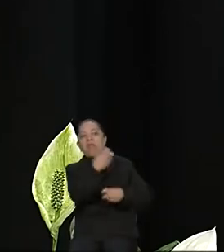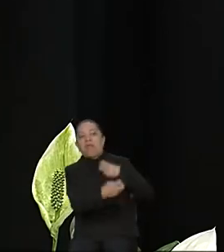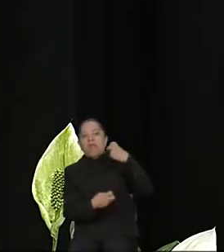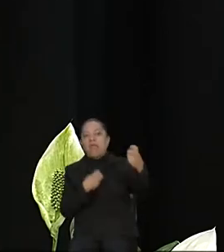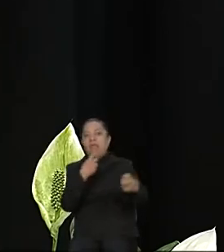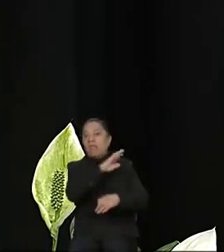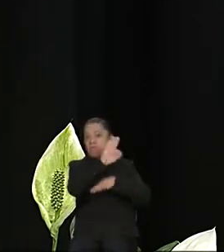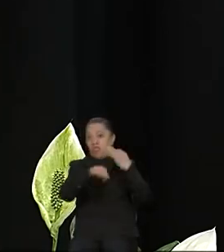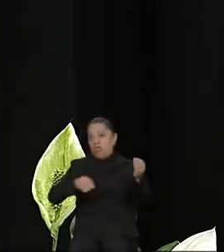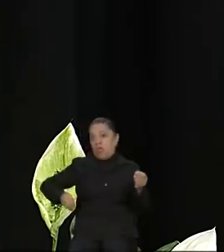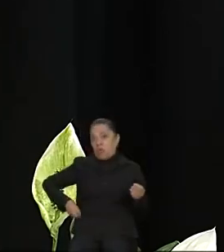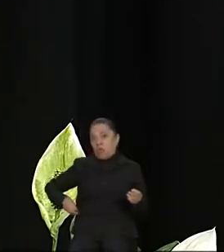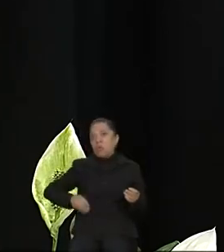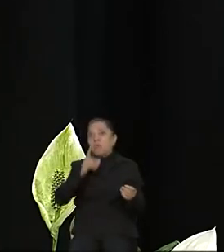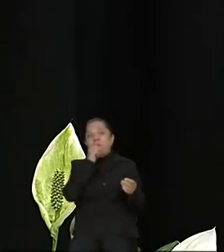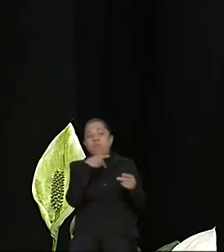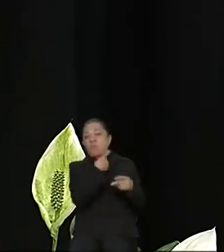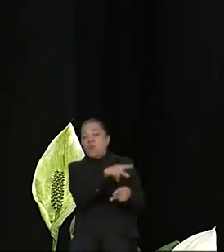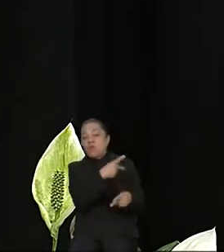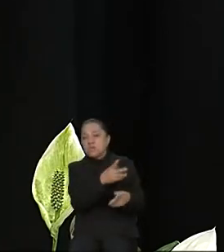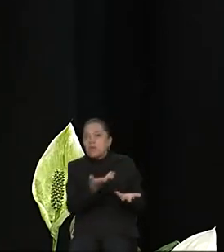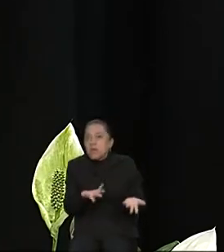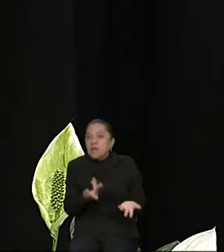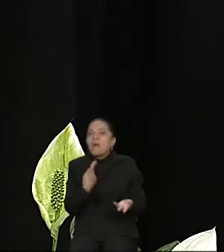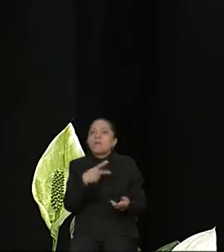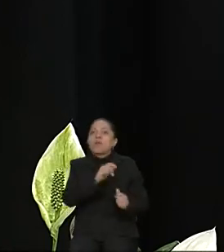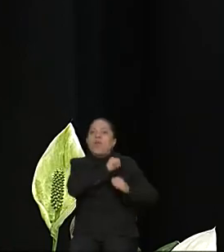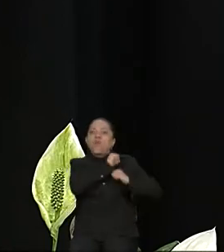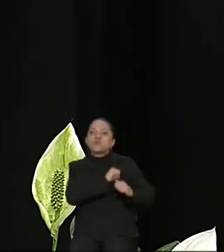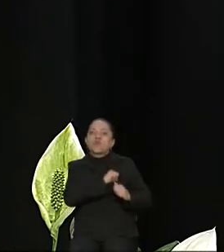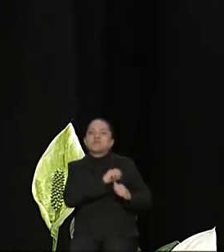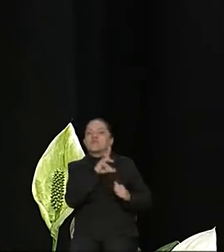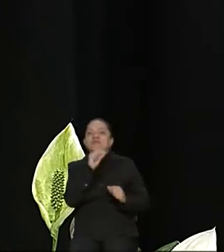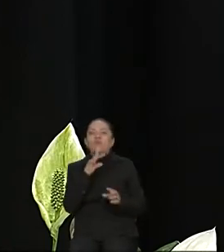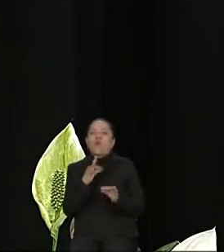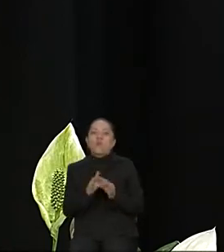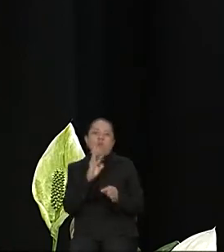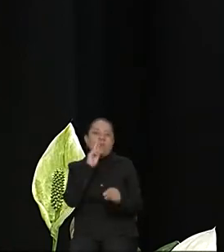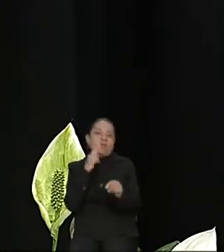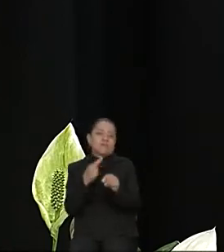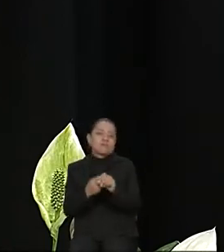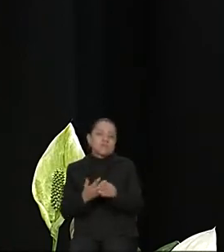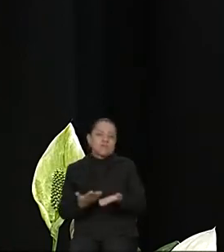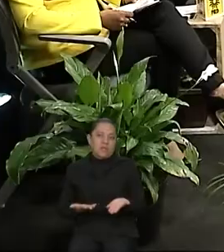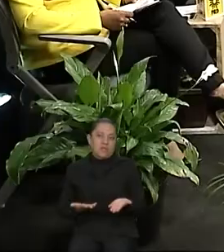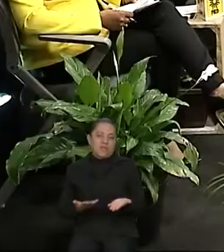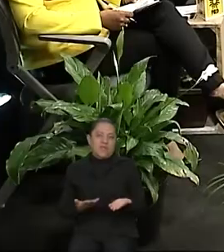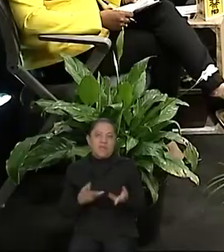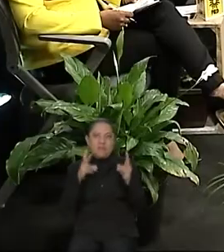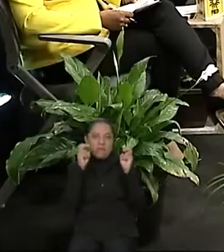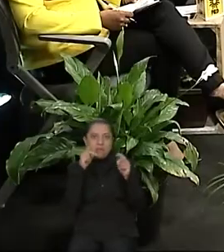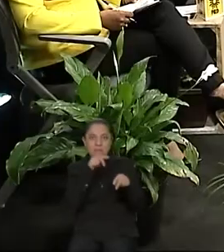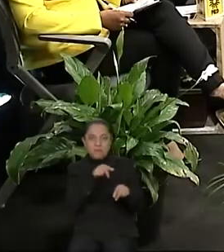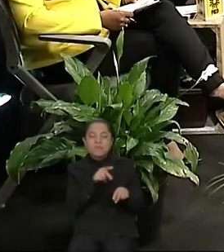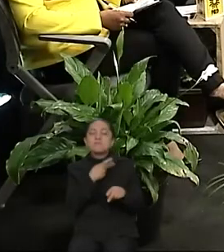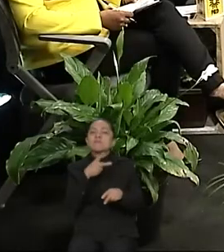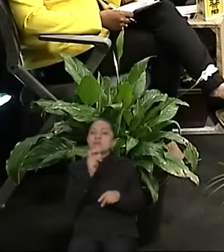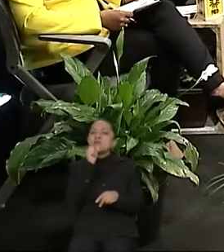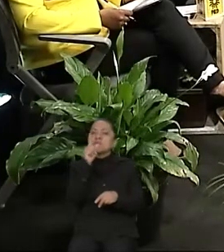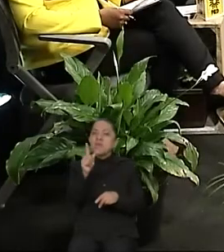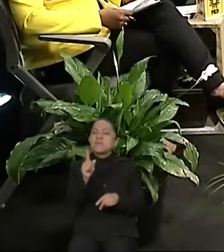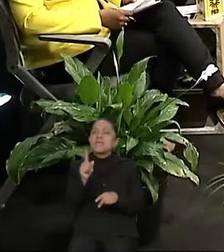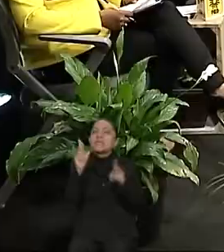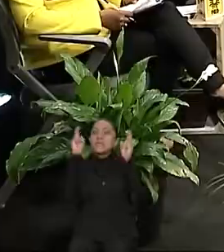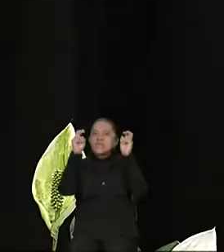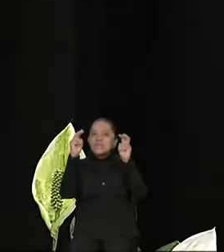también las autoridades no han cumplido con su responsabilidad. El tema de la revisión de los tratados internacionales, de los